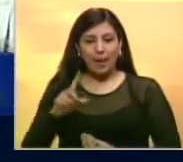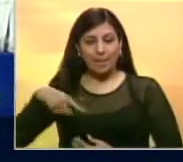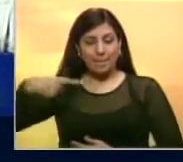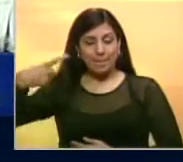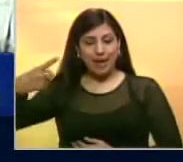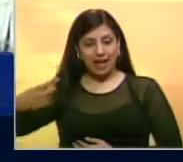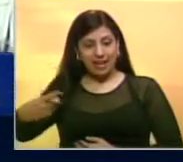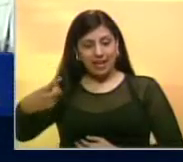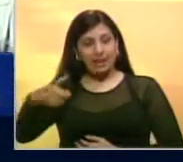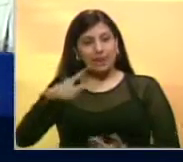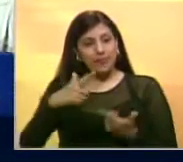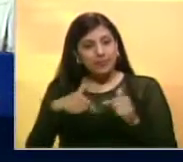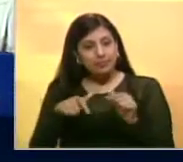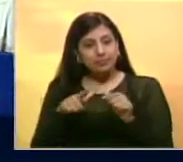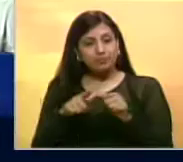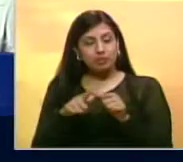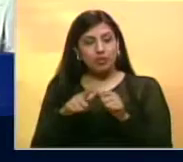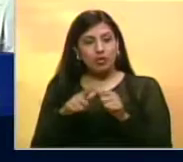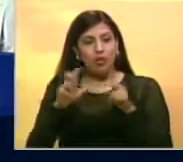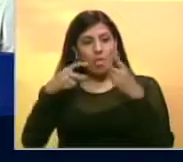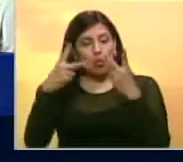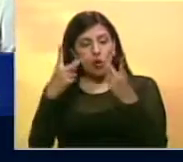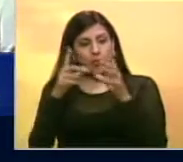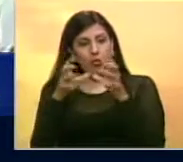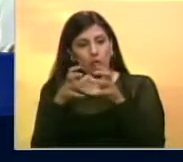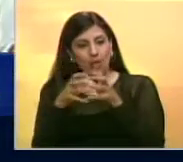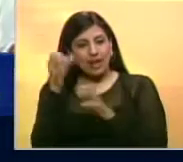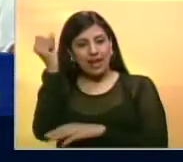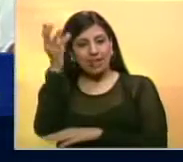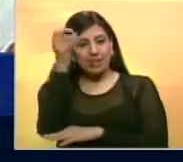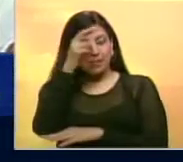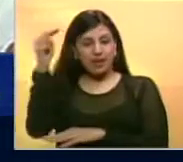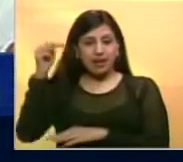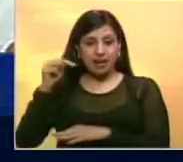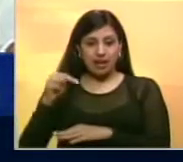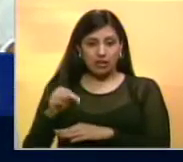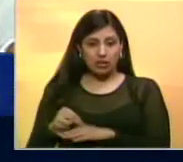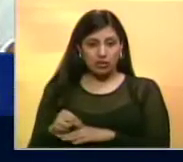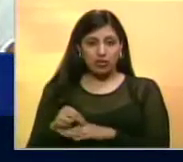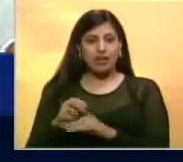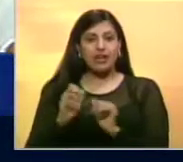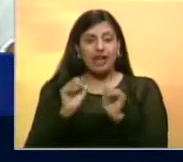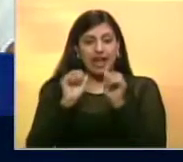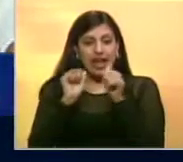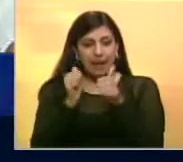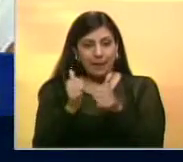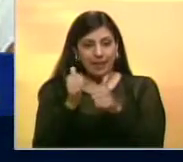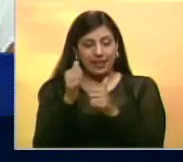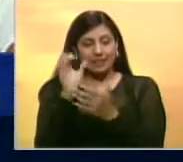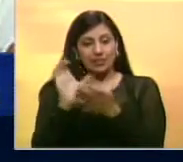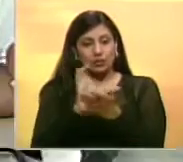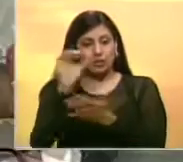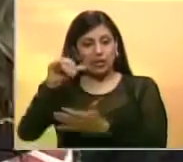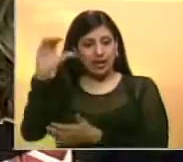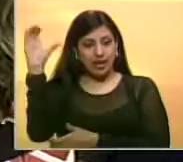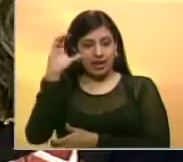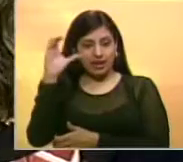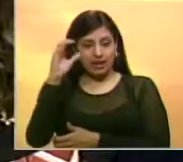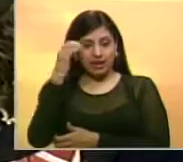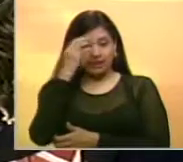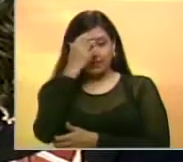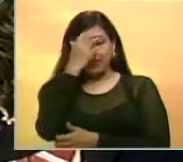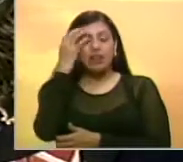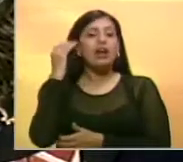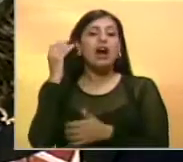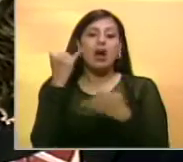a la instalación del nuevo periodo de la Asamblea Nacional que se va a realizar en la ciudad de Caracas. La